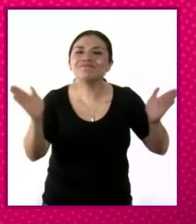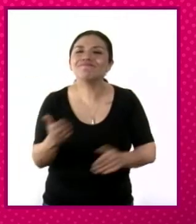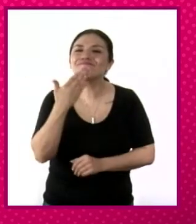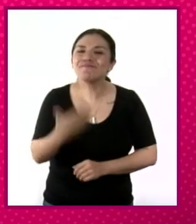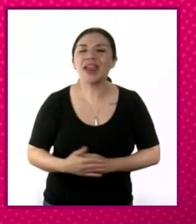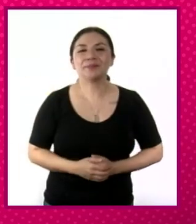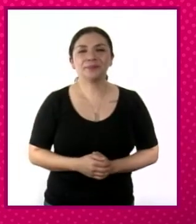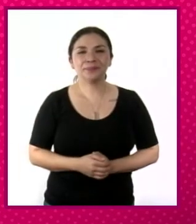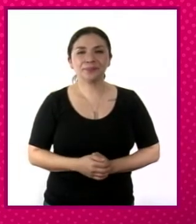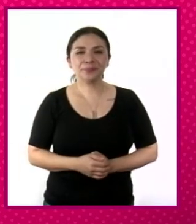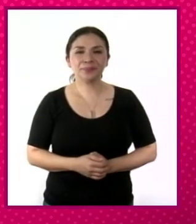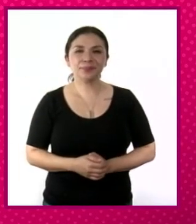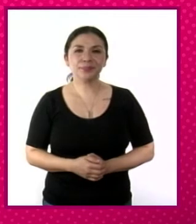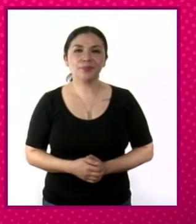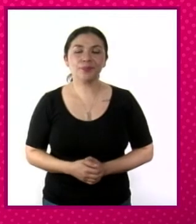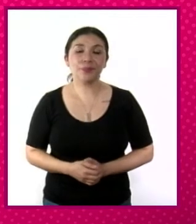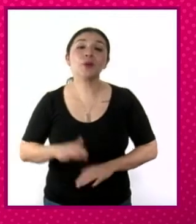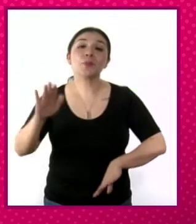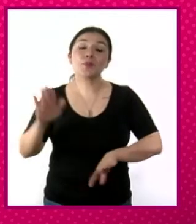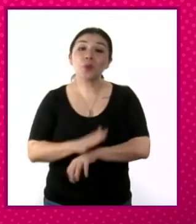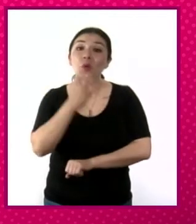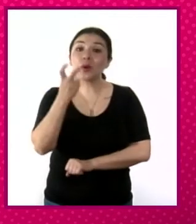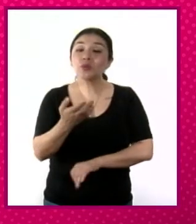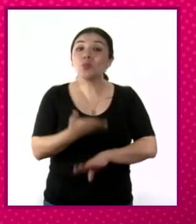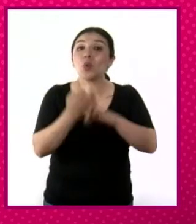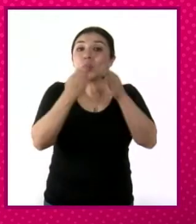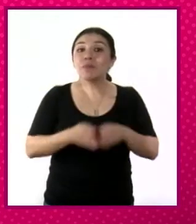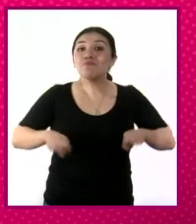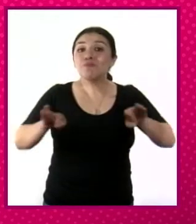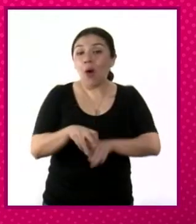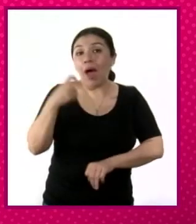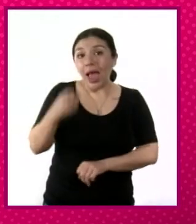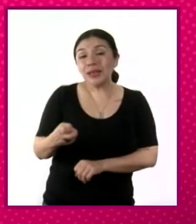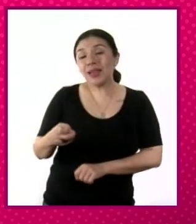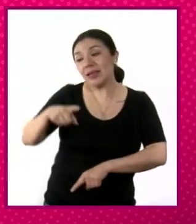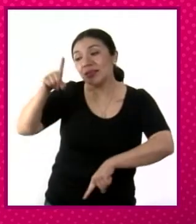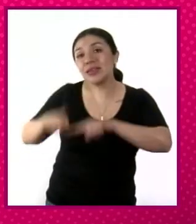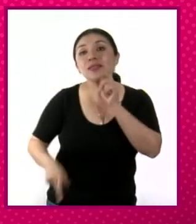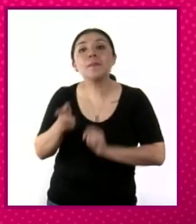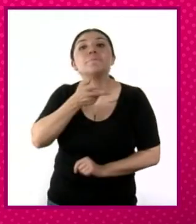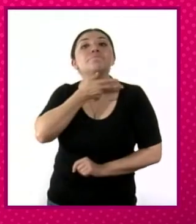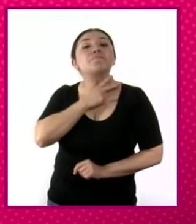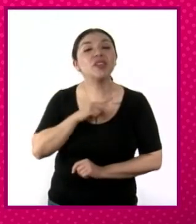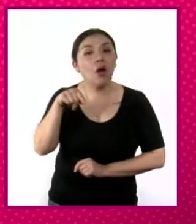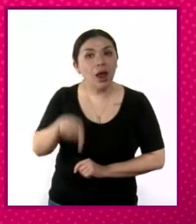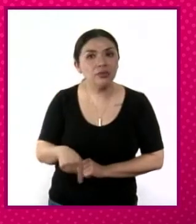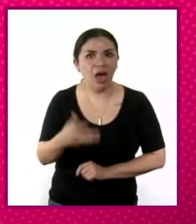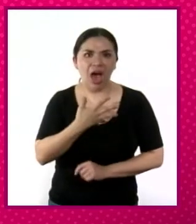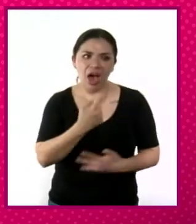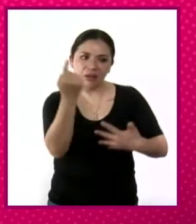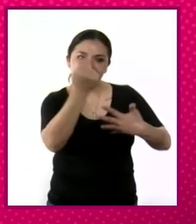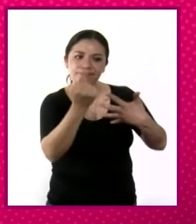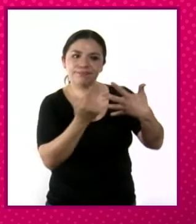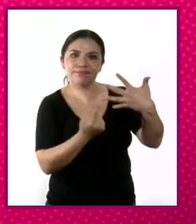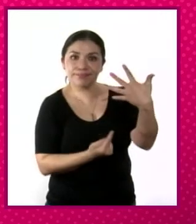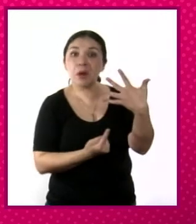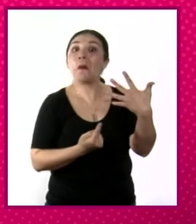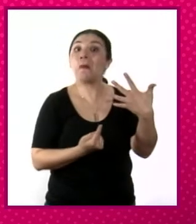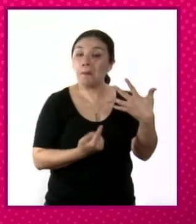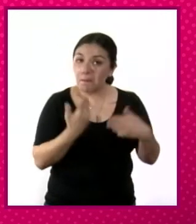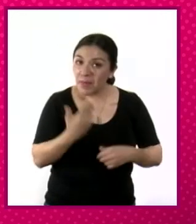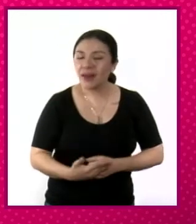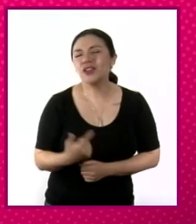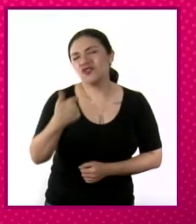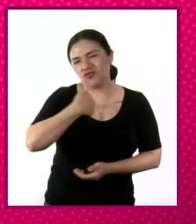políticas públicas. Por eso es tan relevante la expropiación petrolera, tiene todas estas aristas y creo yo